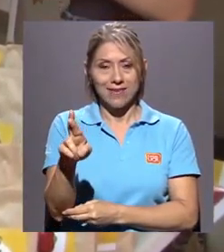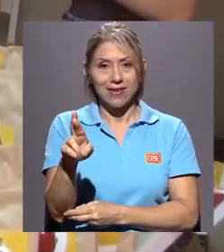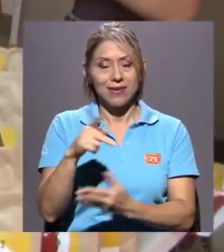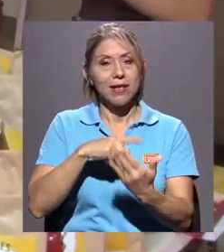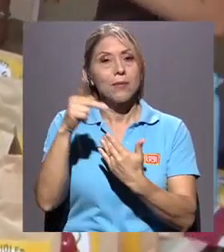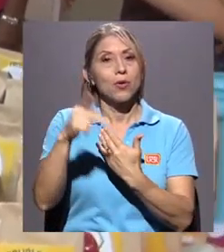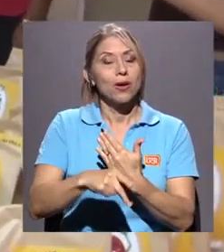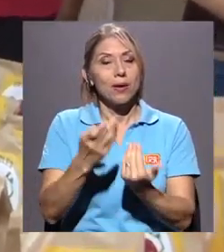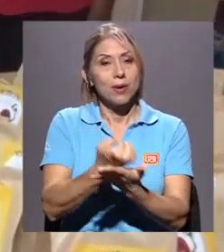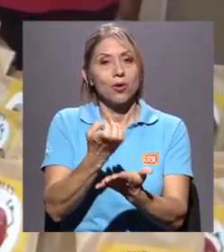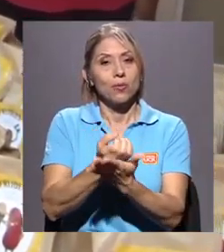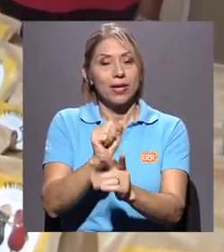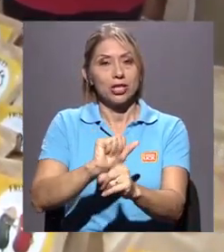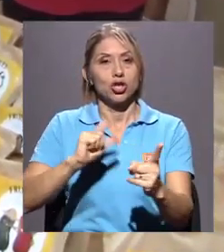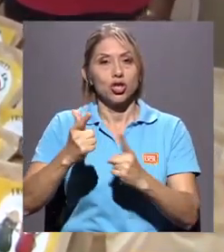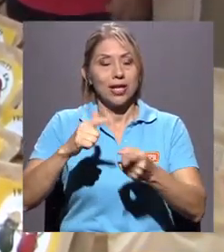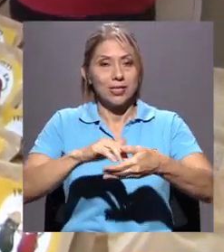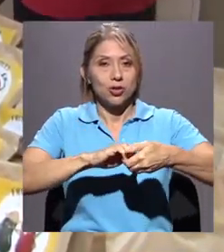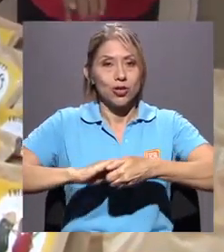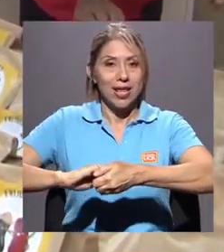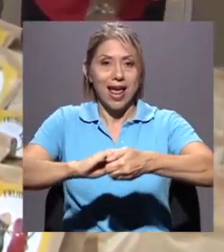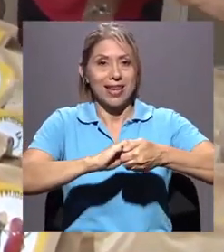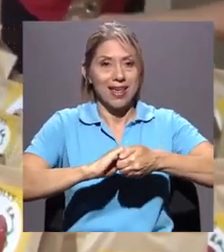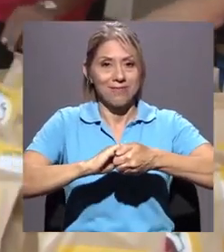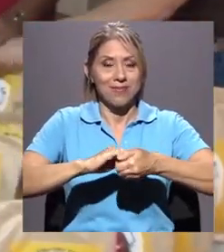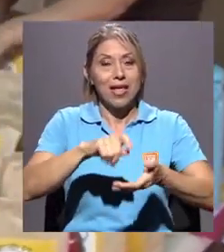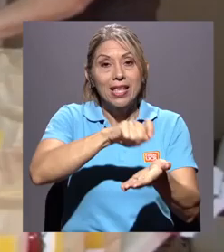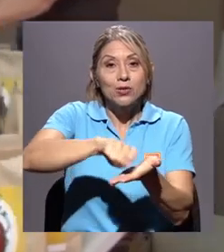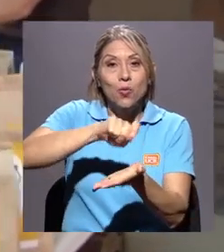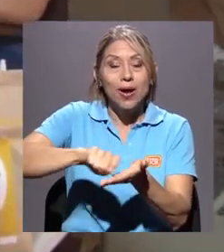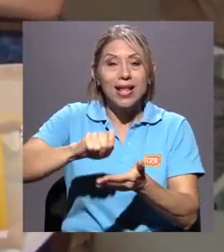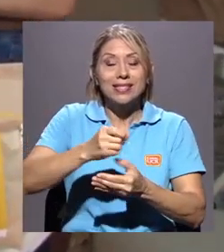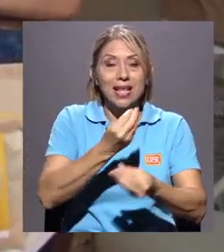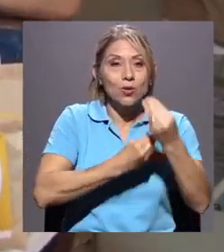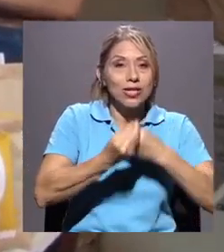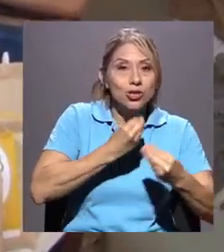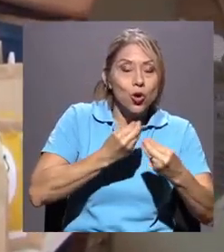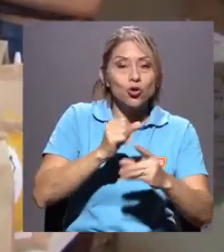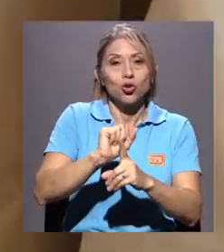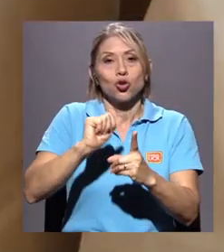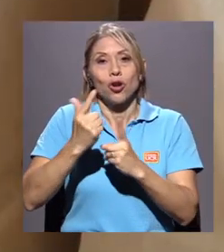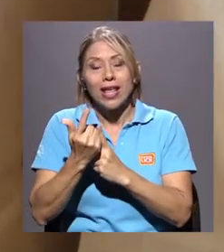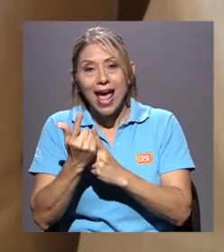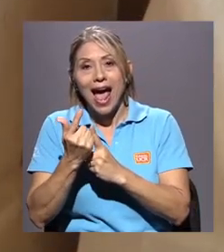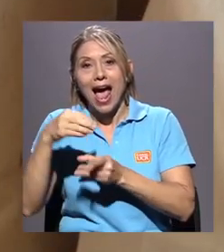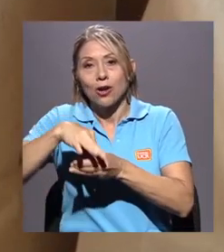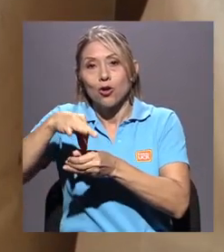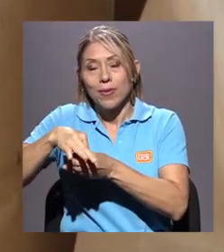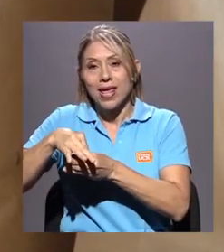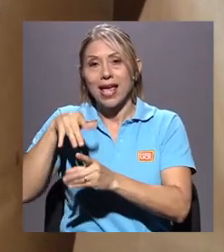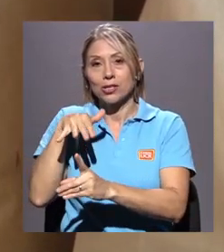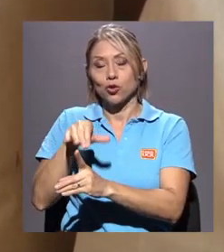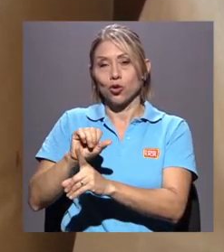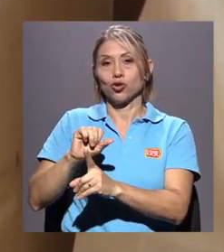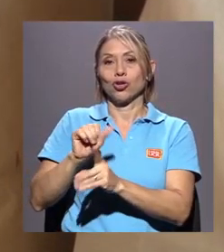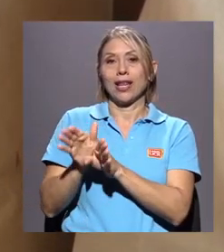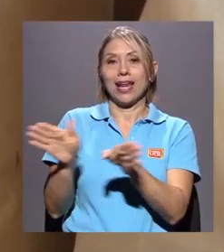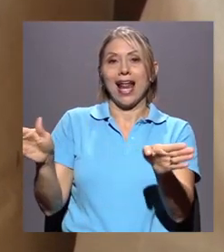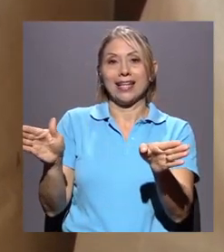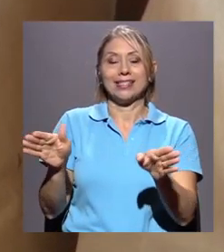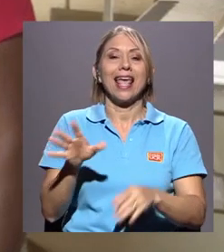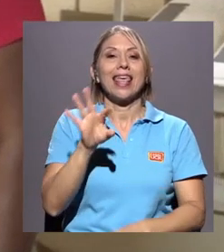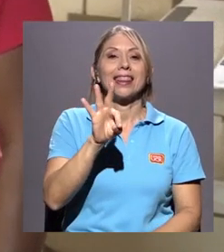el Programa de Economía Social Solidaria, las Escuelas de Nutrición, Sociología, Agronomía y Estudios Generales y el TCU Comer